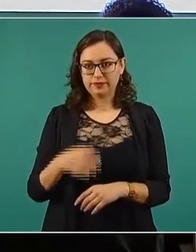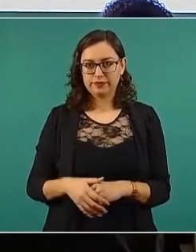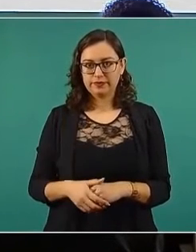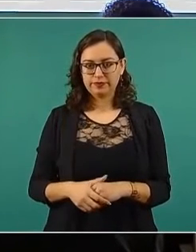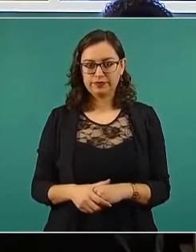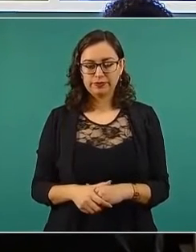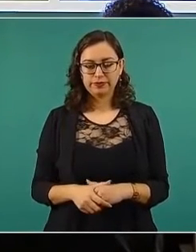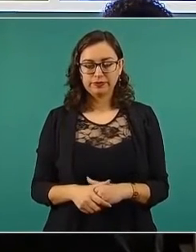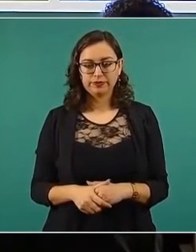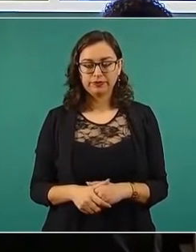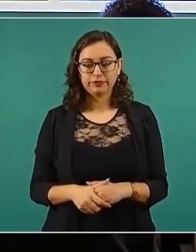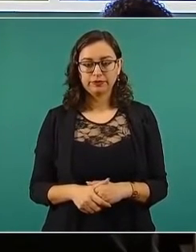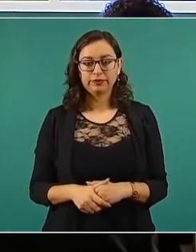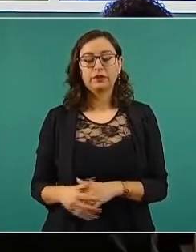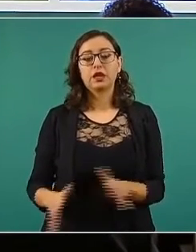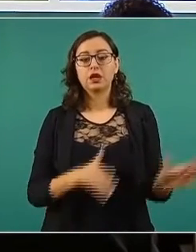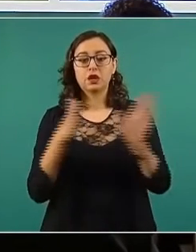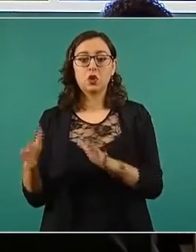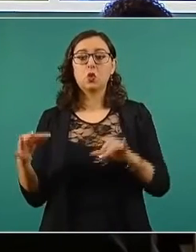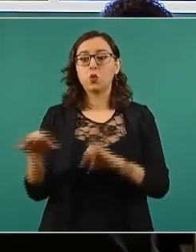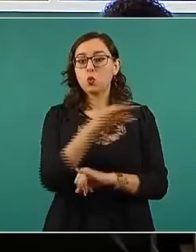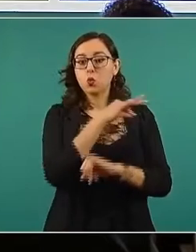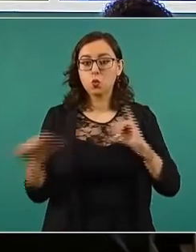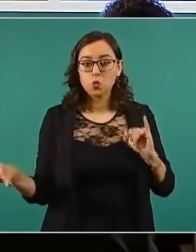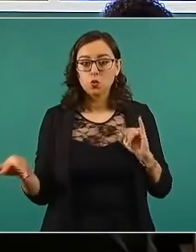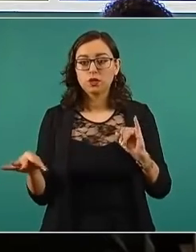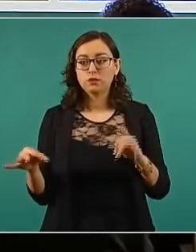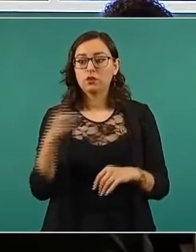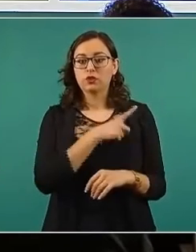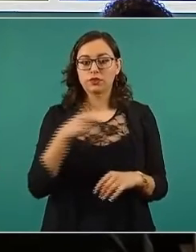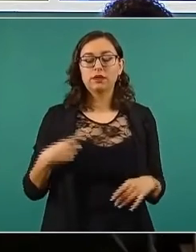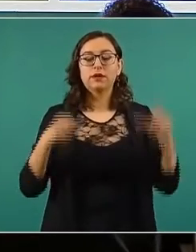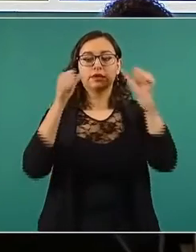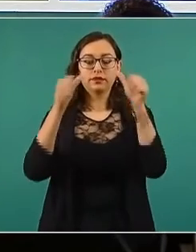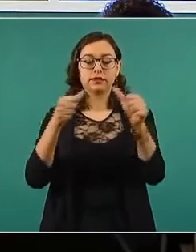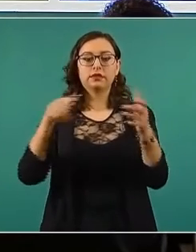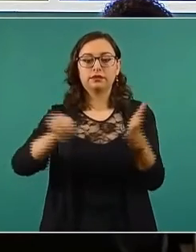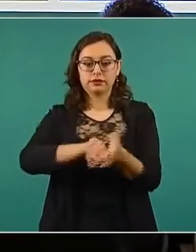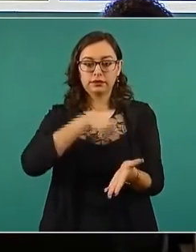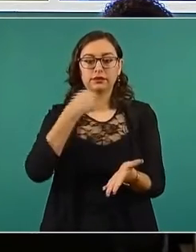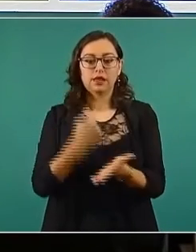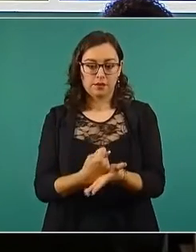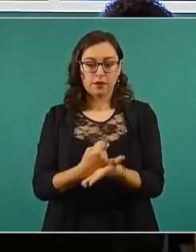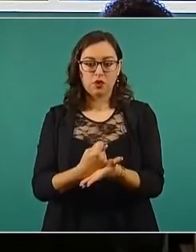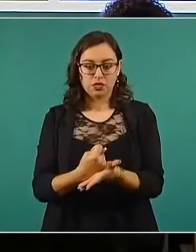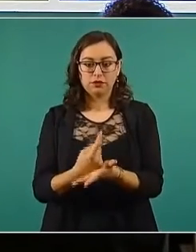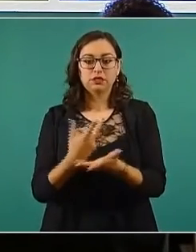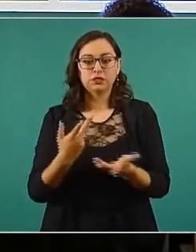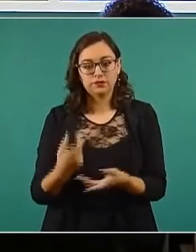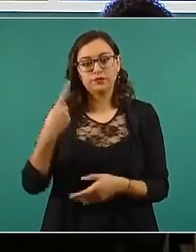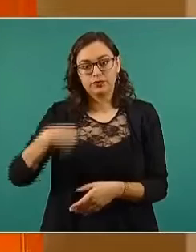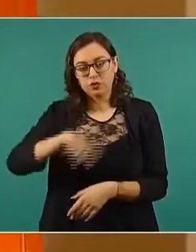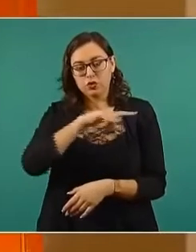Finalmente, aquí también en el plan está atender Tamaulipas. Nosotros estamos esperando